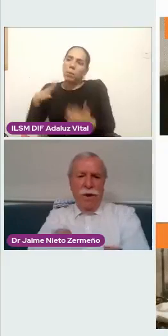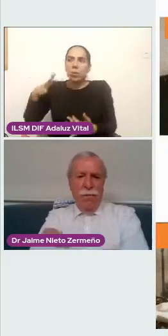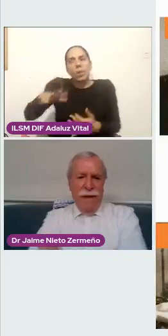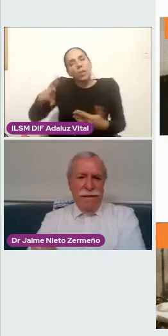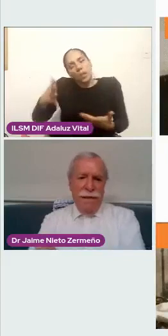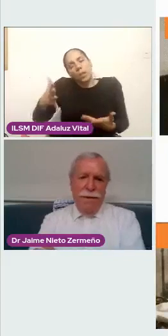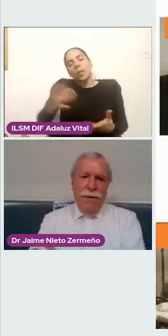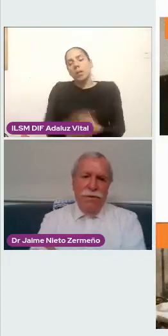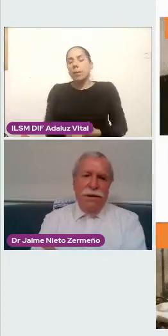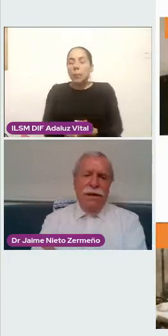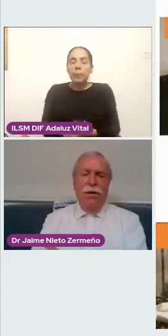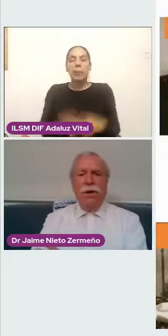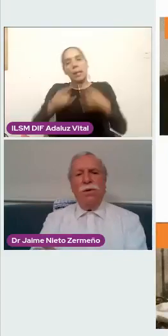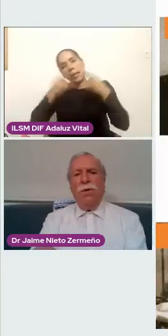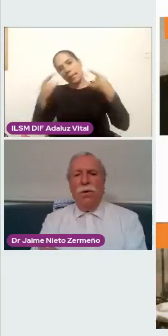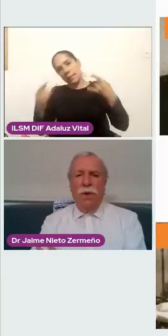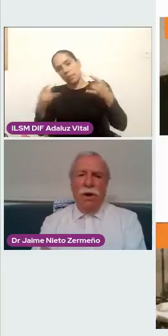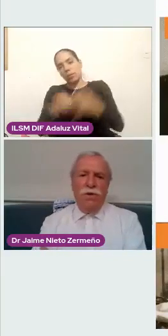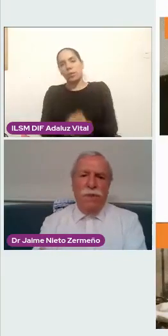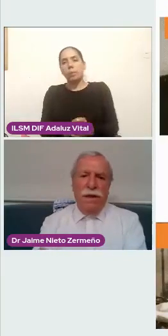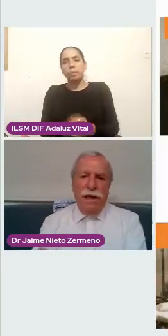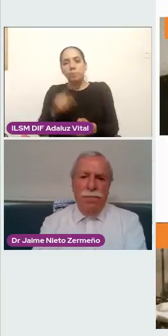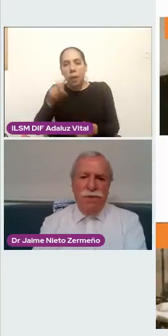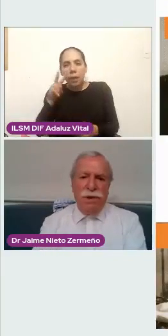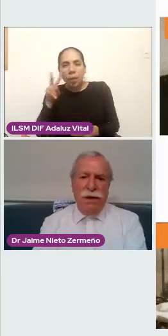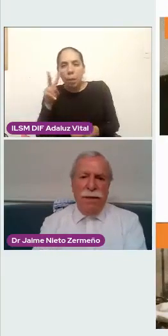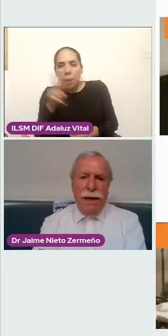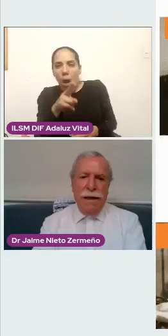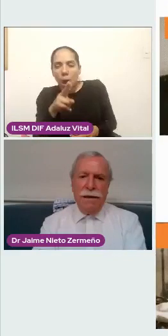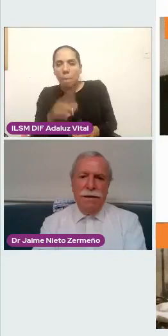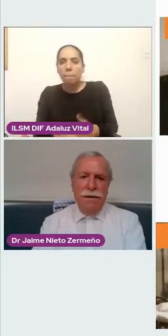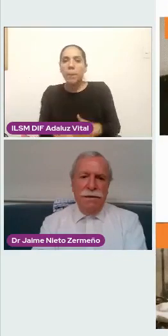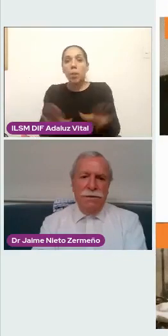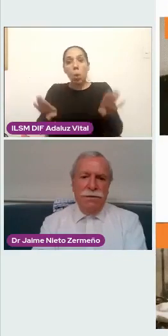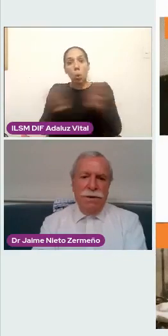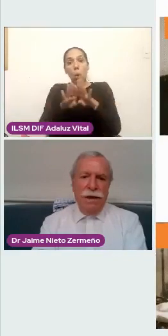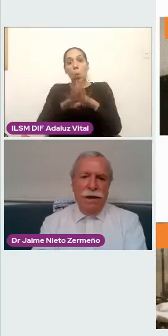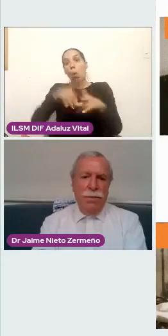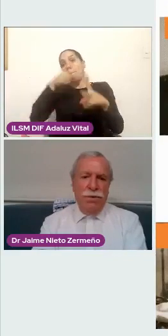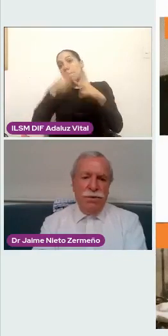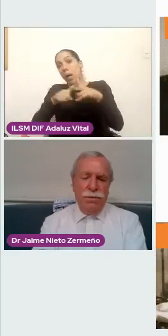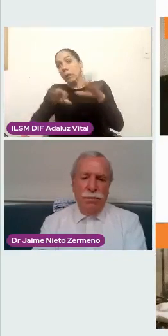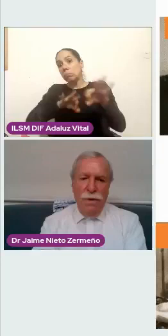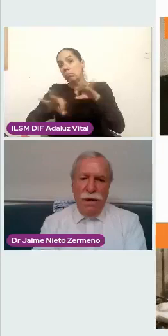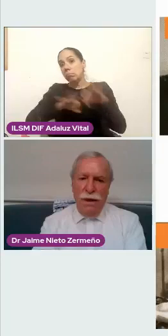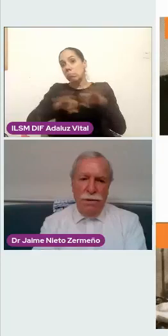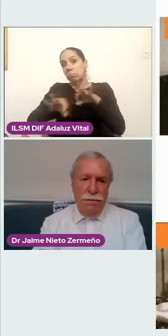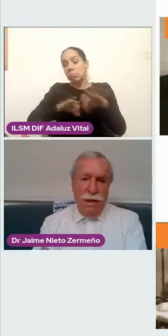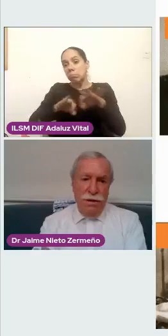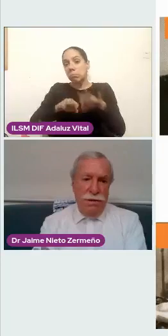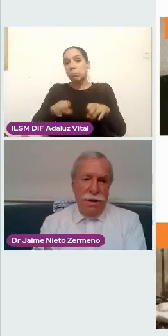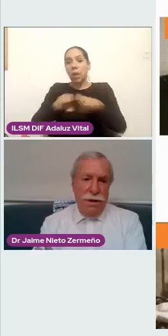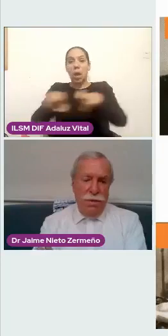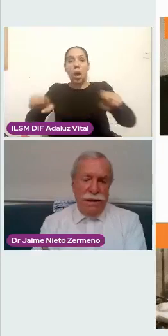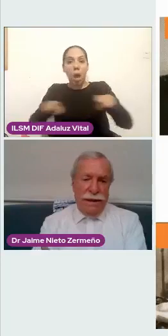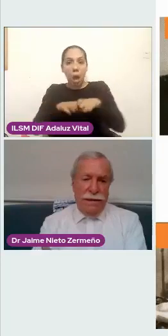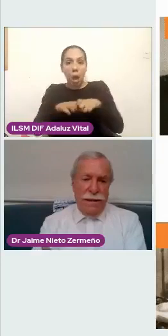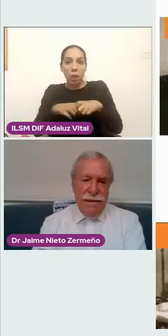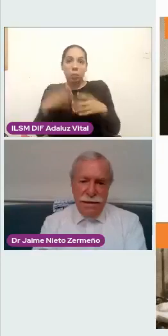remembranza. Vean ustedes con lo que el hospital empezó a trabajar. Son equipos de